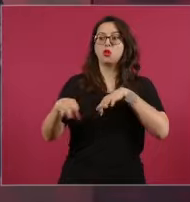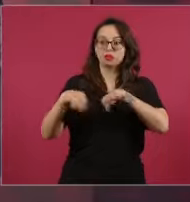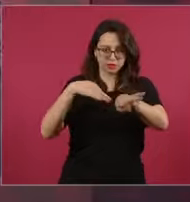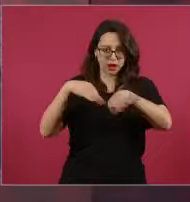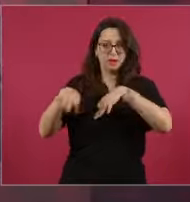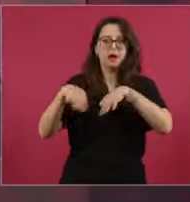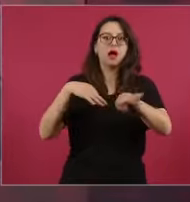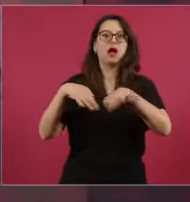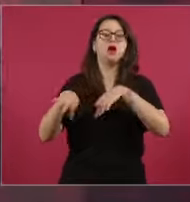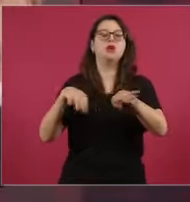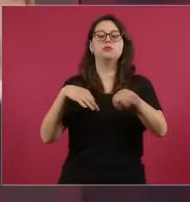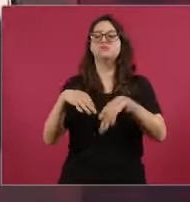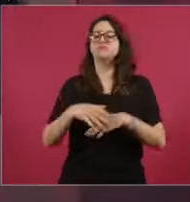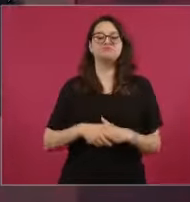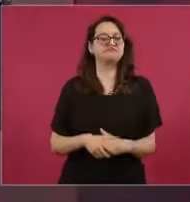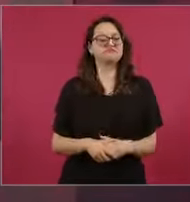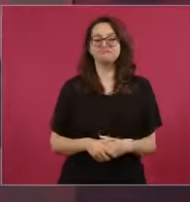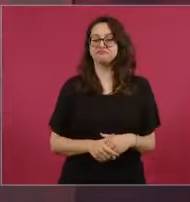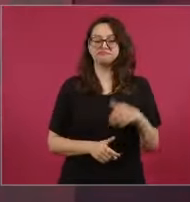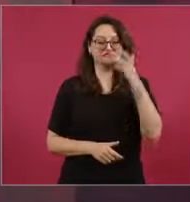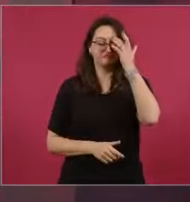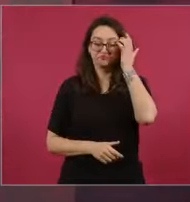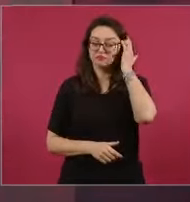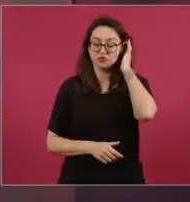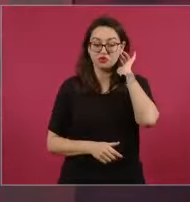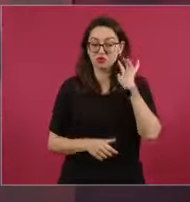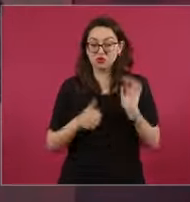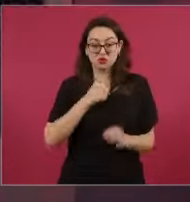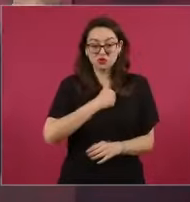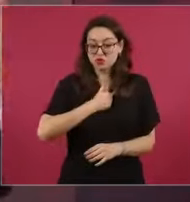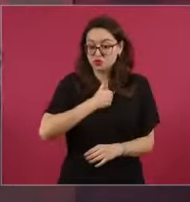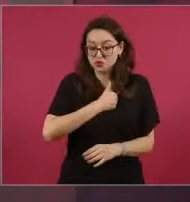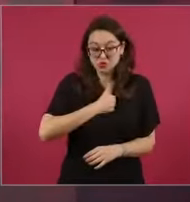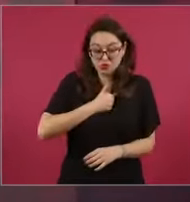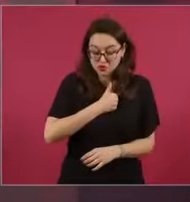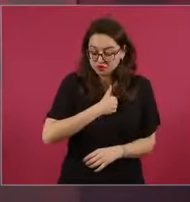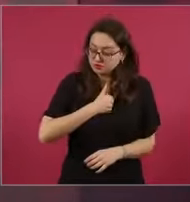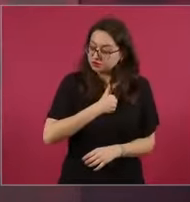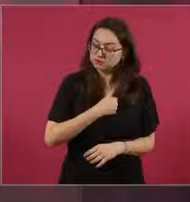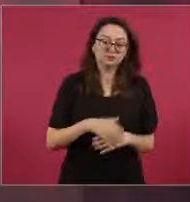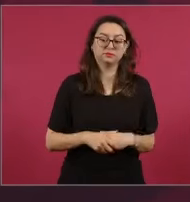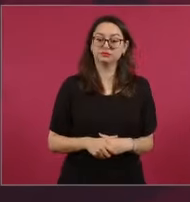fortunas con excepciones, para no generalizar,